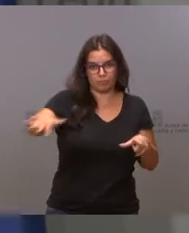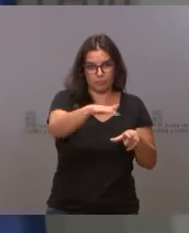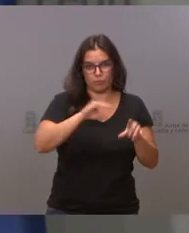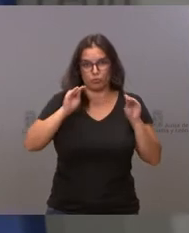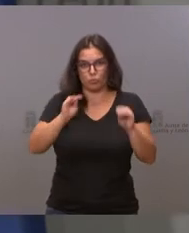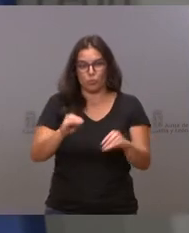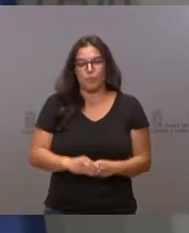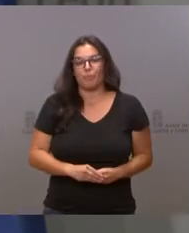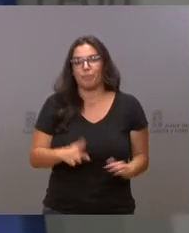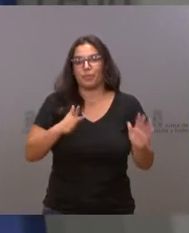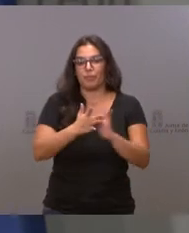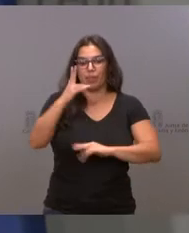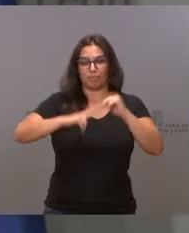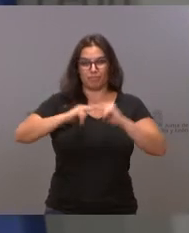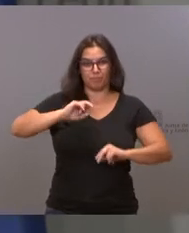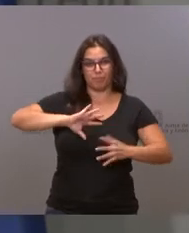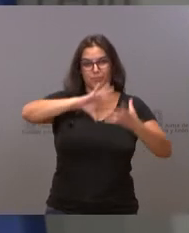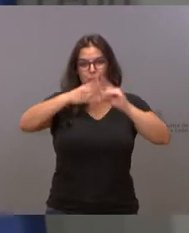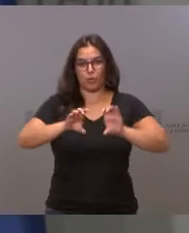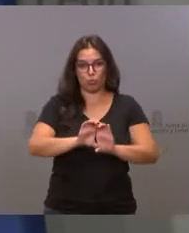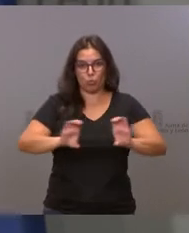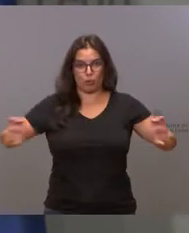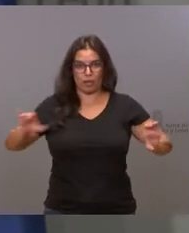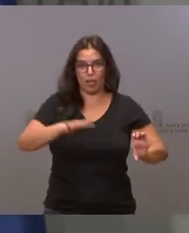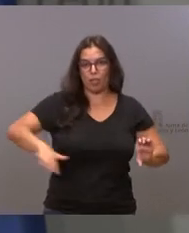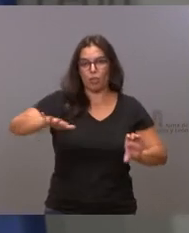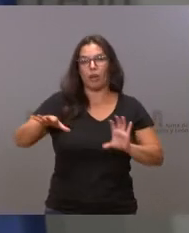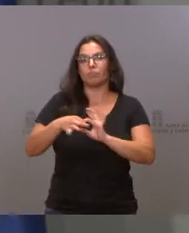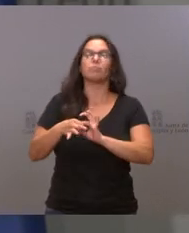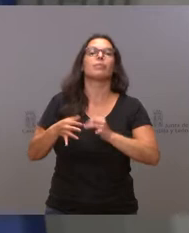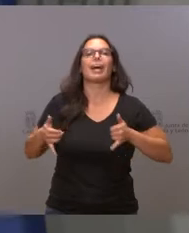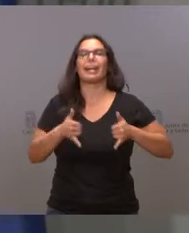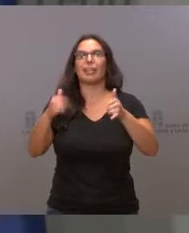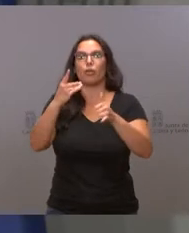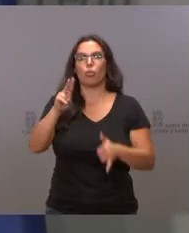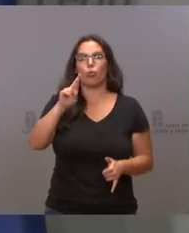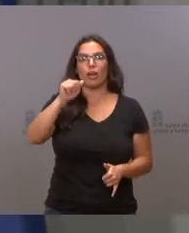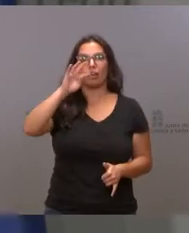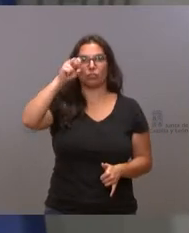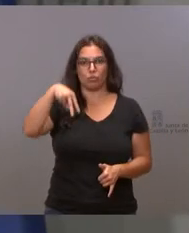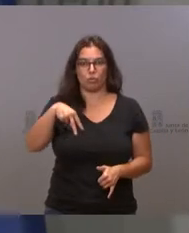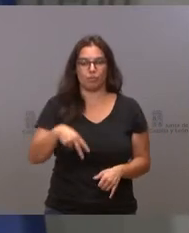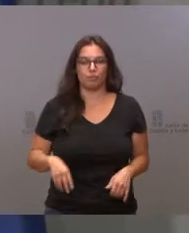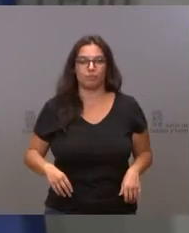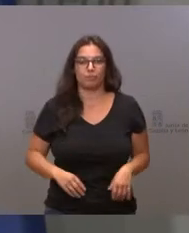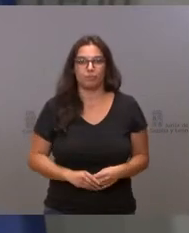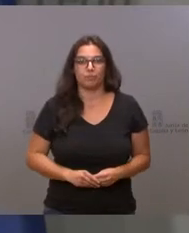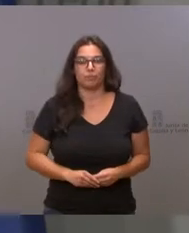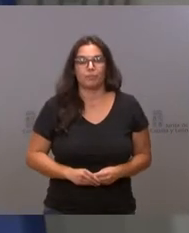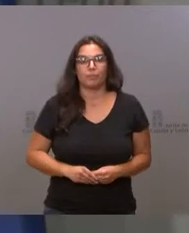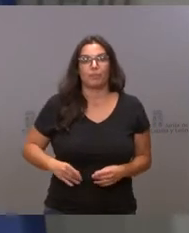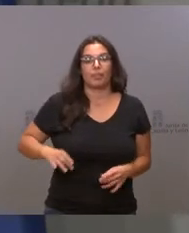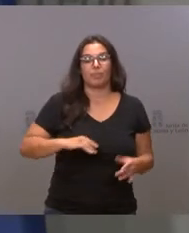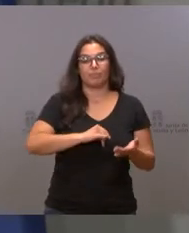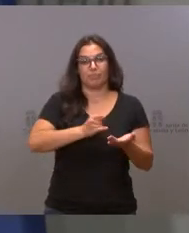trata de realizar obras de adecuación de la tubería en la zona regable del río Duratón, perteneciente a esta infraestructura. La superficie de